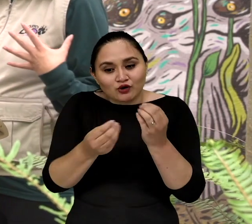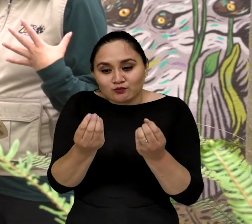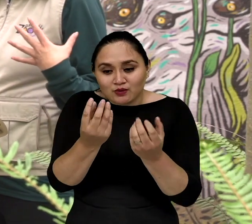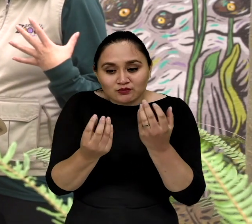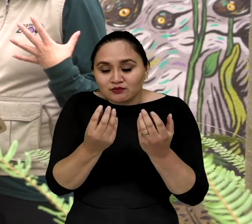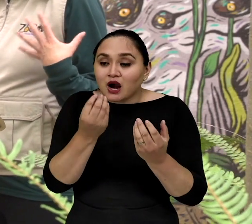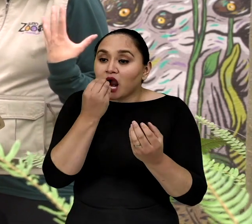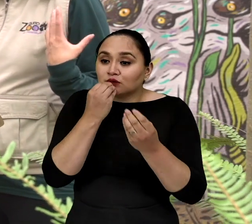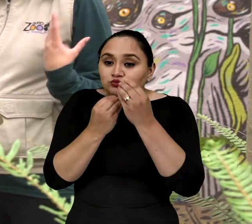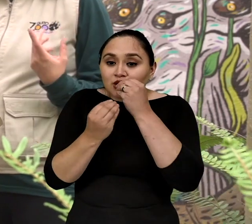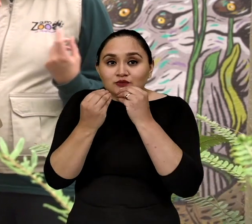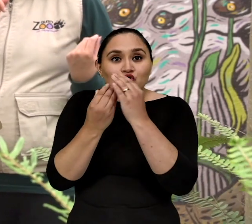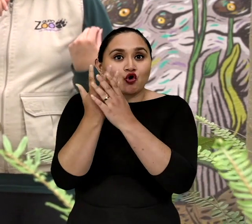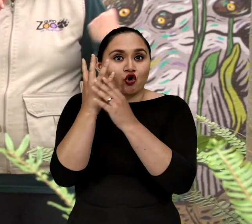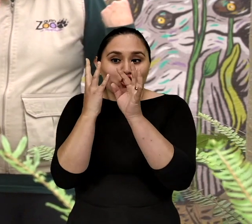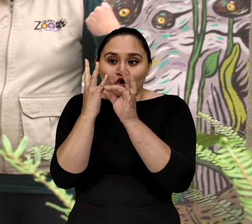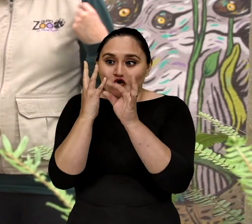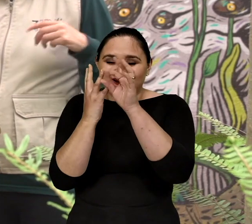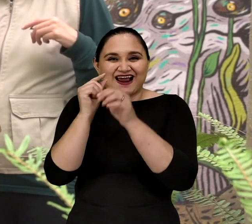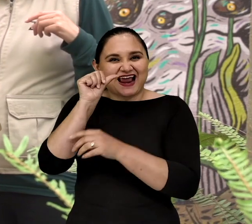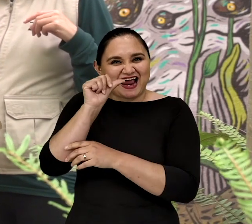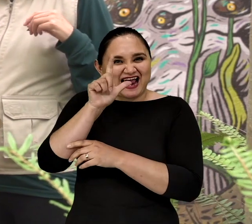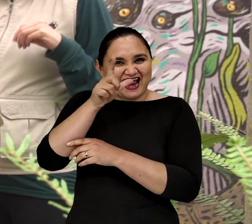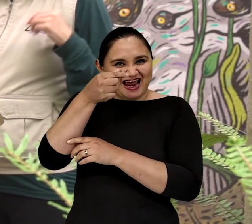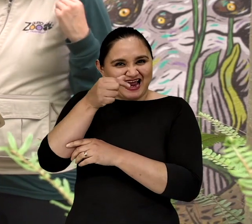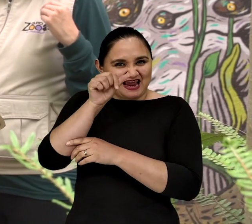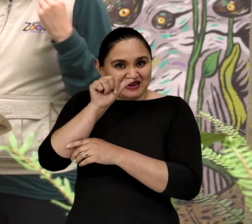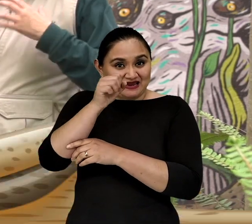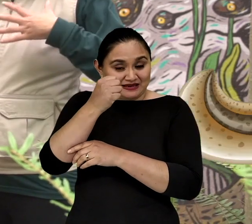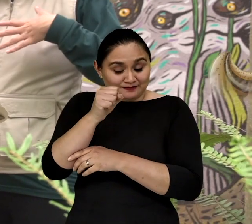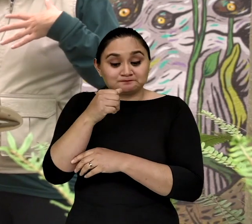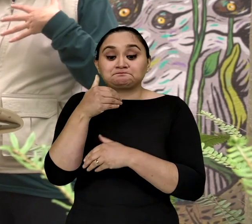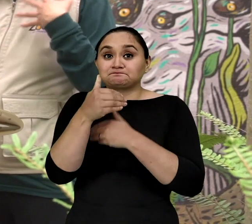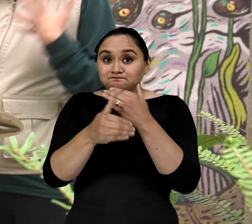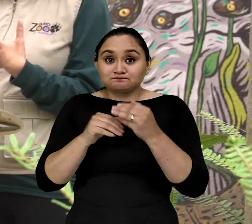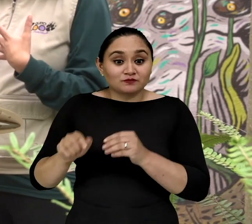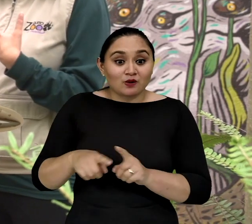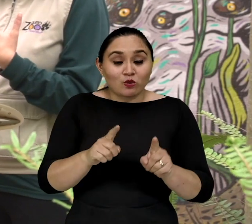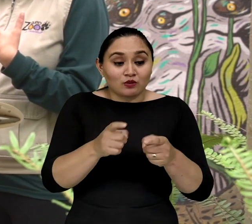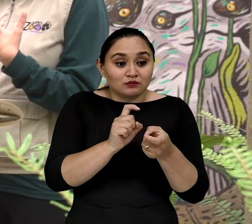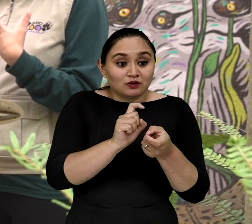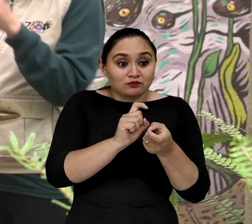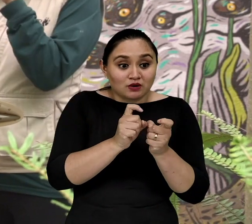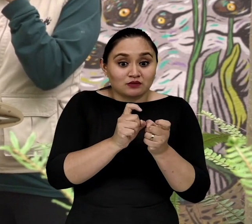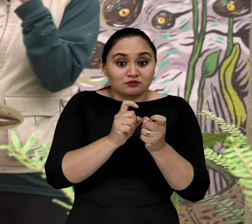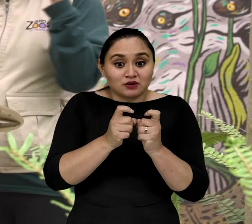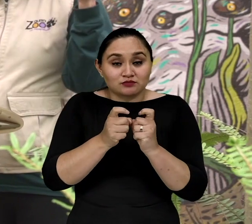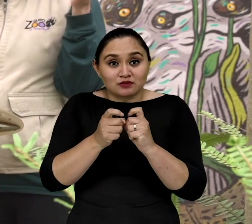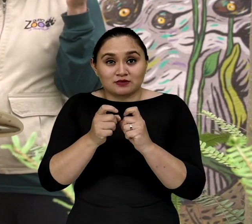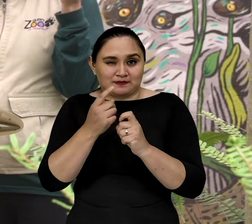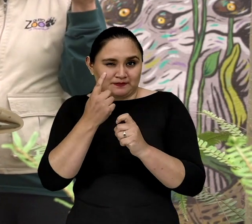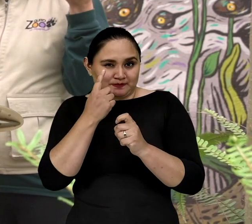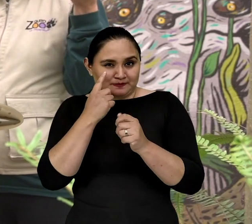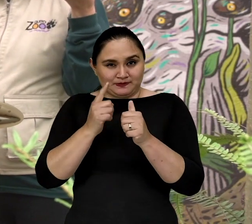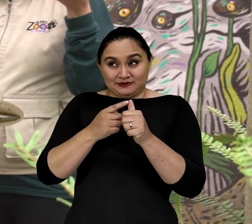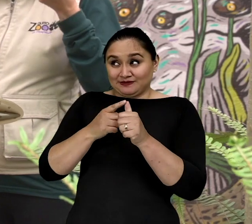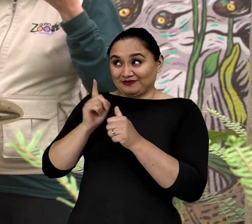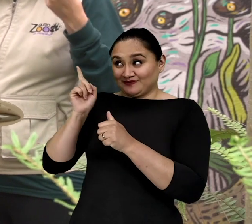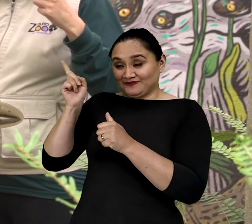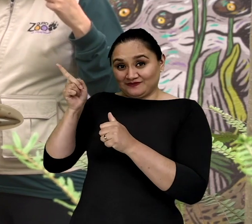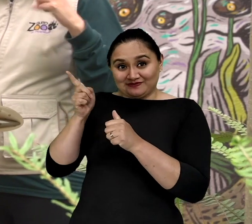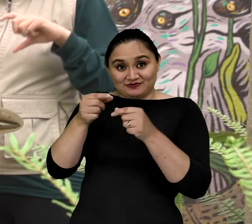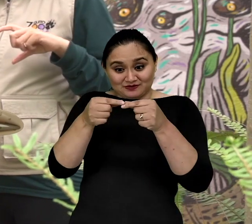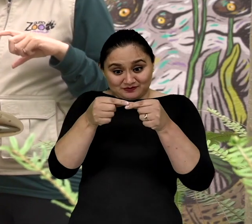veces también de algas Pero es súper interesante que los Ouillis Ouillis luego empiezan un proceso de metamorfosis Son alargaditos, parecen